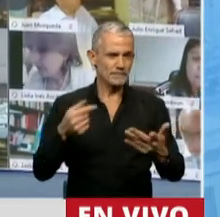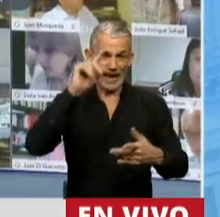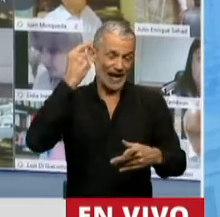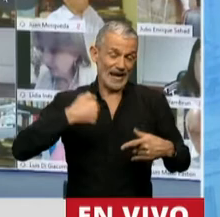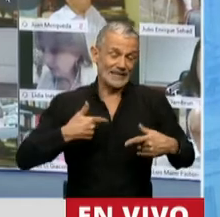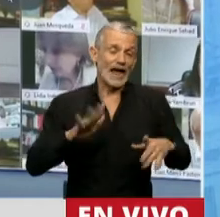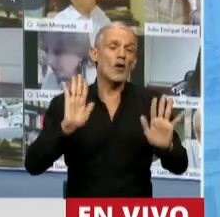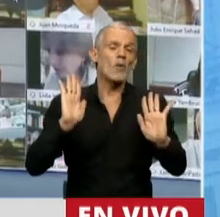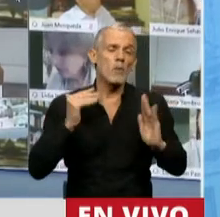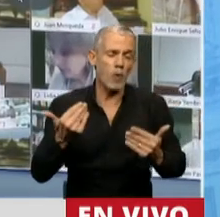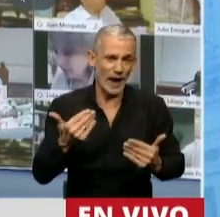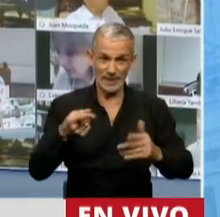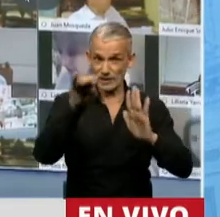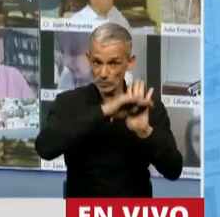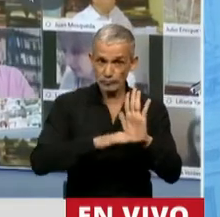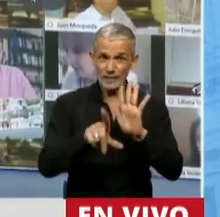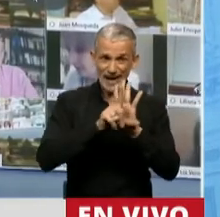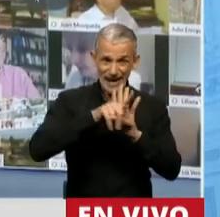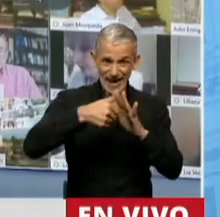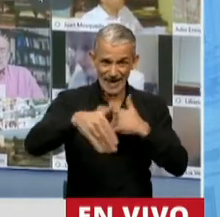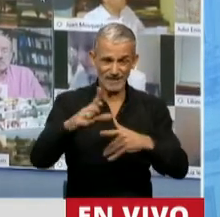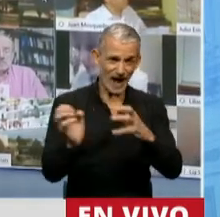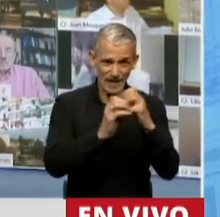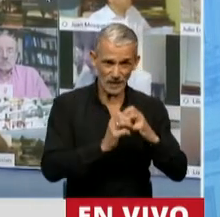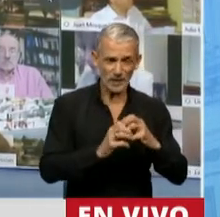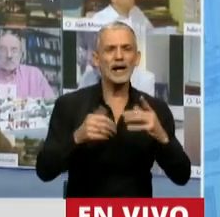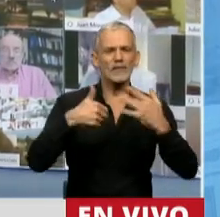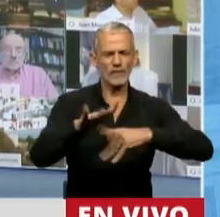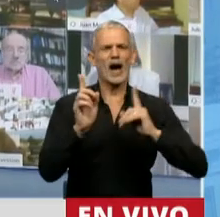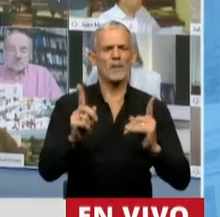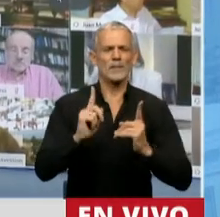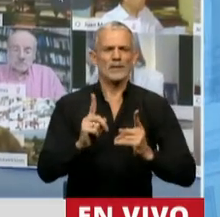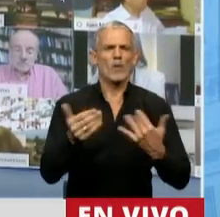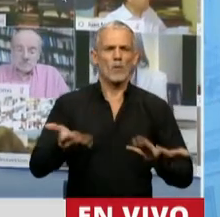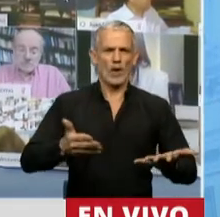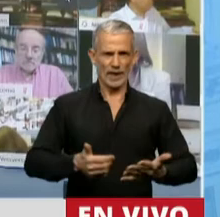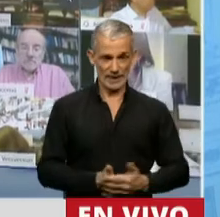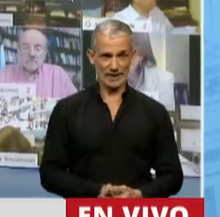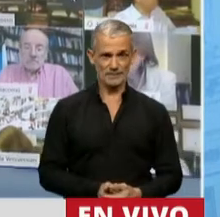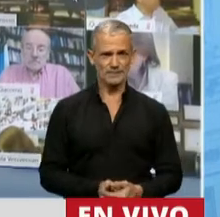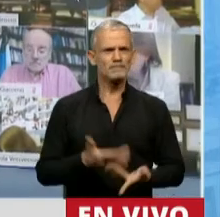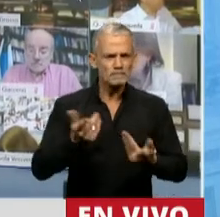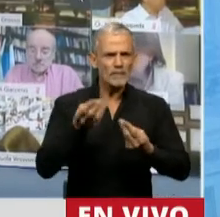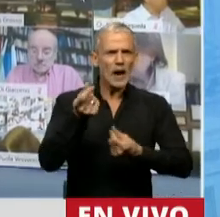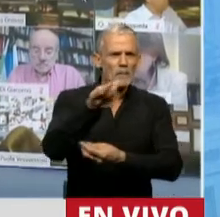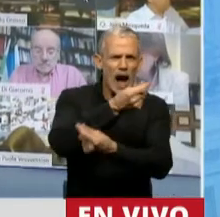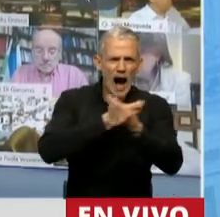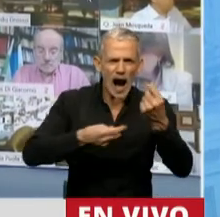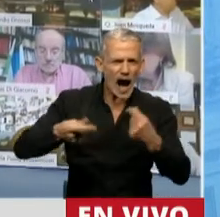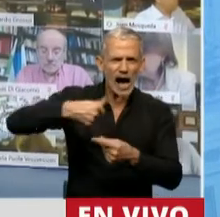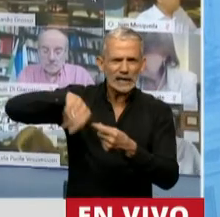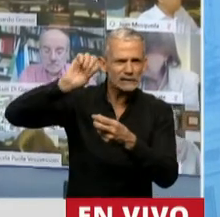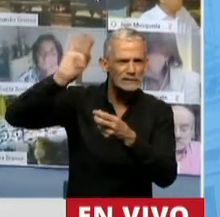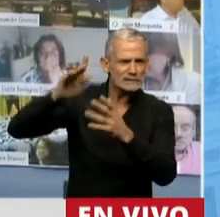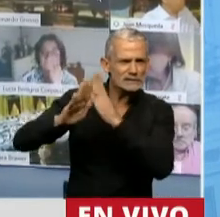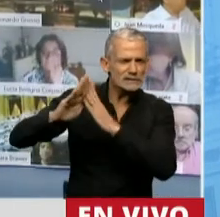Estado argentino. Y esta norma que estamos debatiendo va por ese camino. Estos flujos de